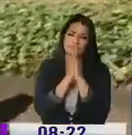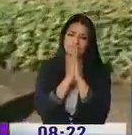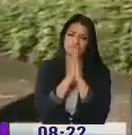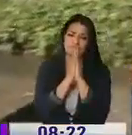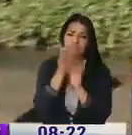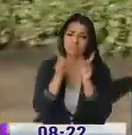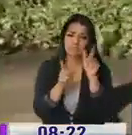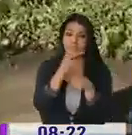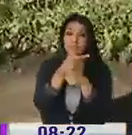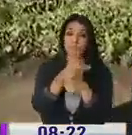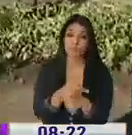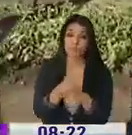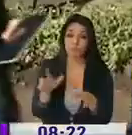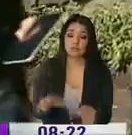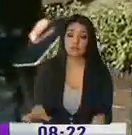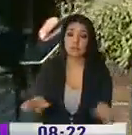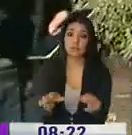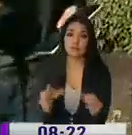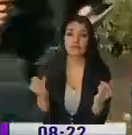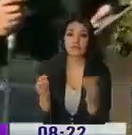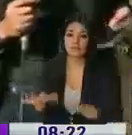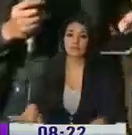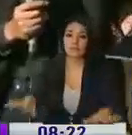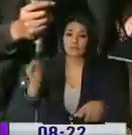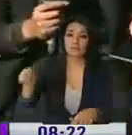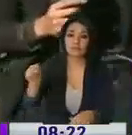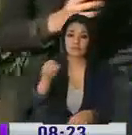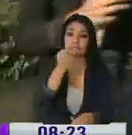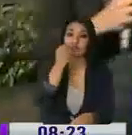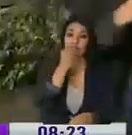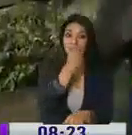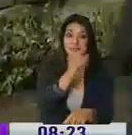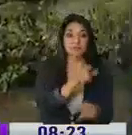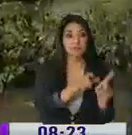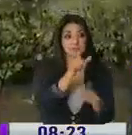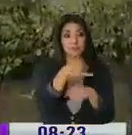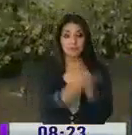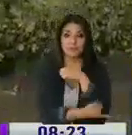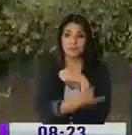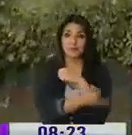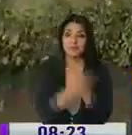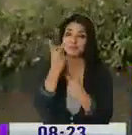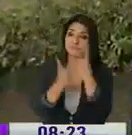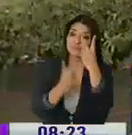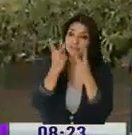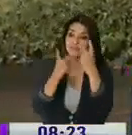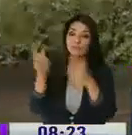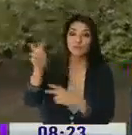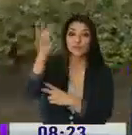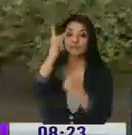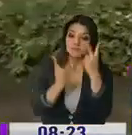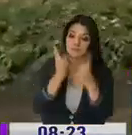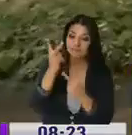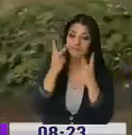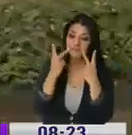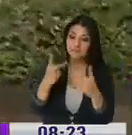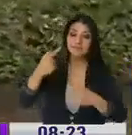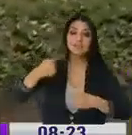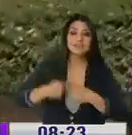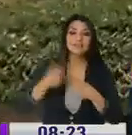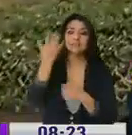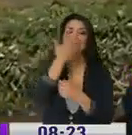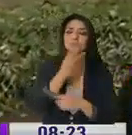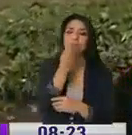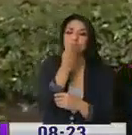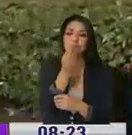para que cuidemos nuestros espacios y que, claro, cuando nos vengan a visitar extranjeros y demás, pues vean que Quito realmente es hermoso,